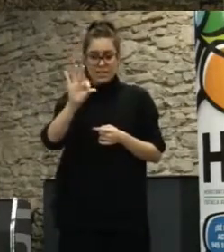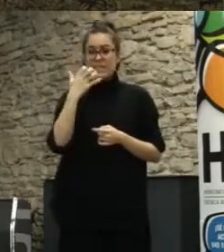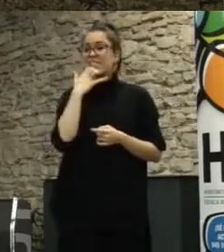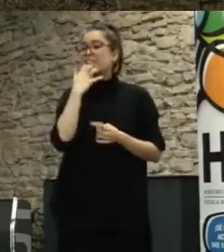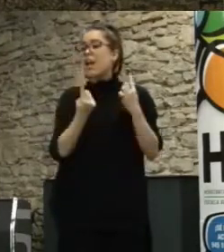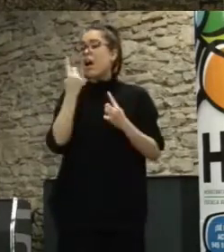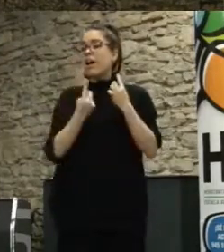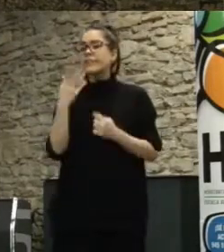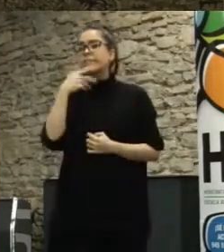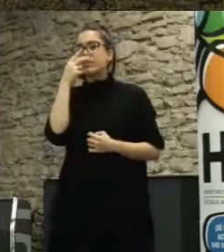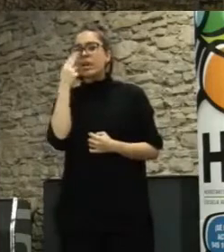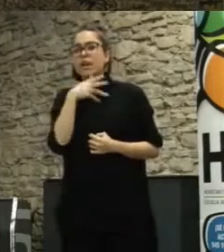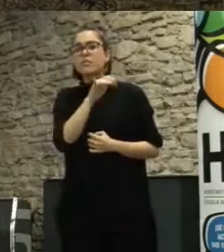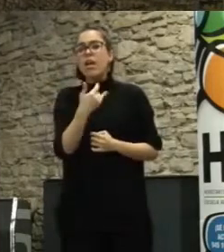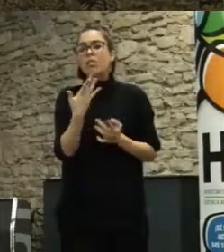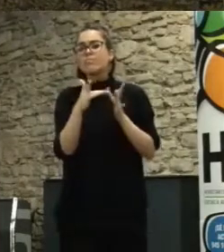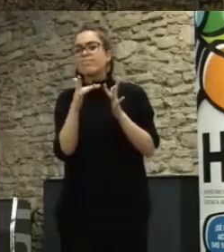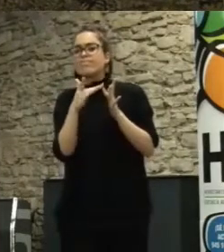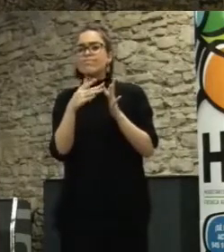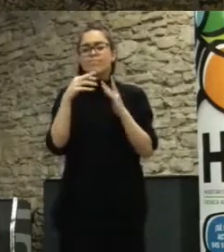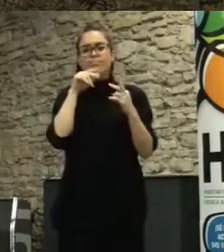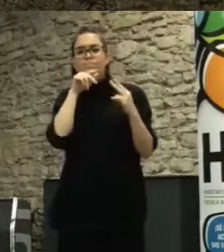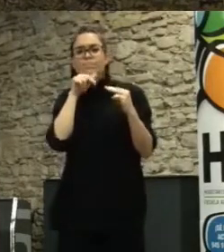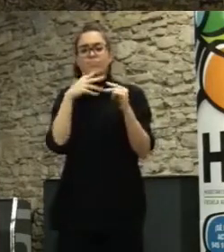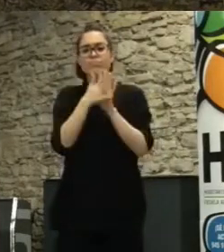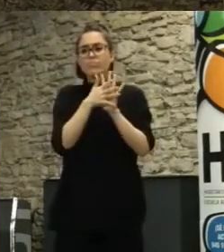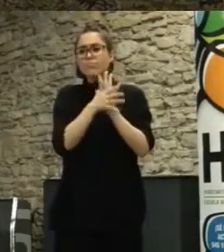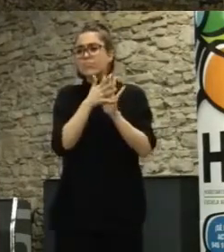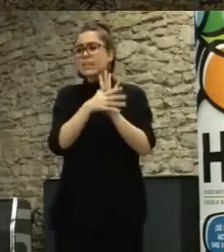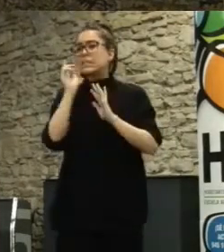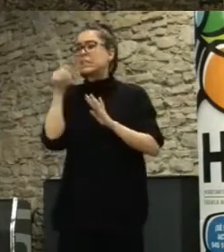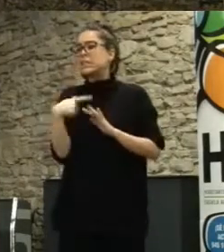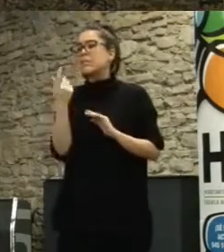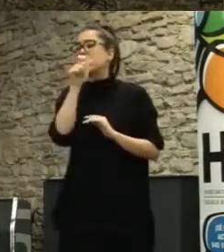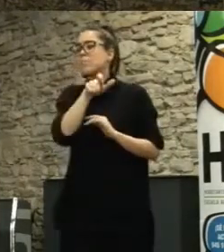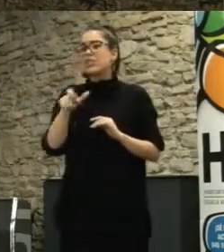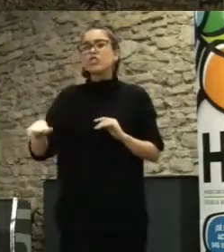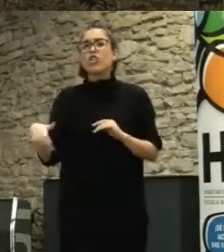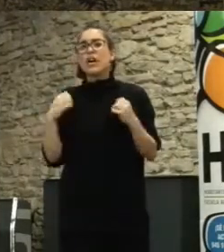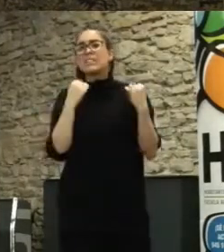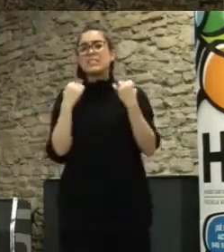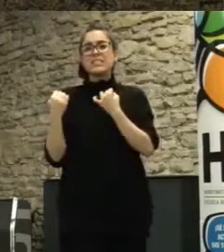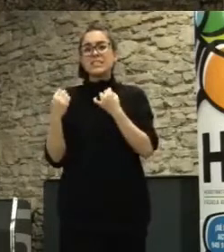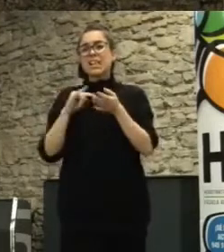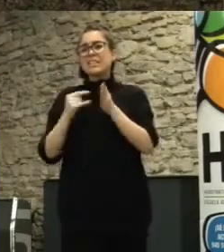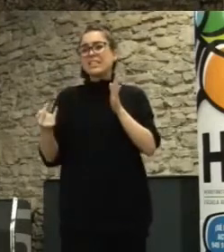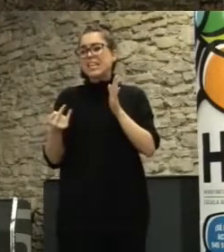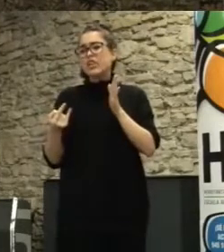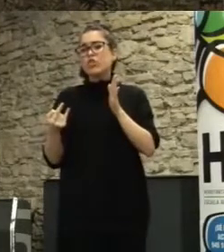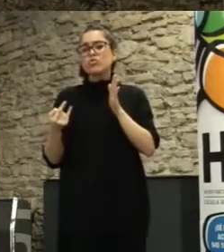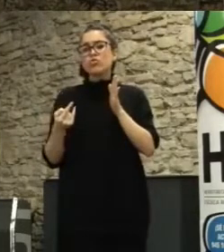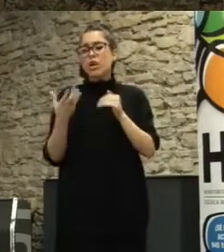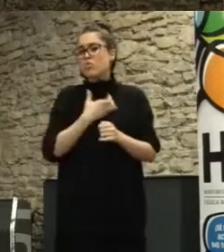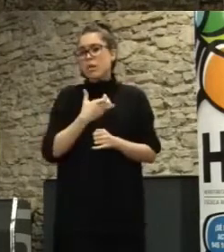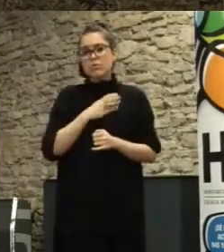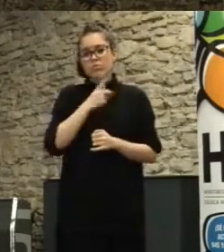conmigo encargamos cosas medialab decide Madrid si hay técnicos de ayuntamiento sean del color que sea trabajamos con todo el mundo o sea